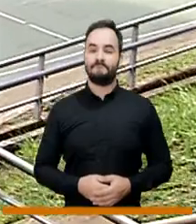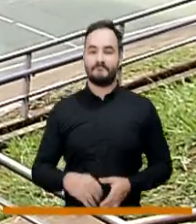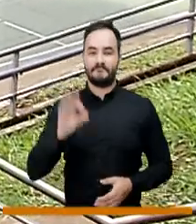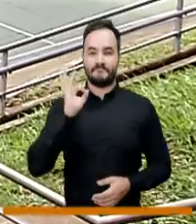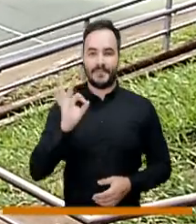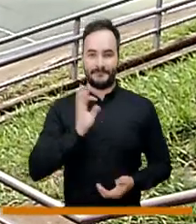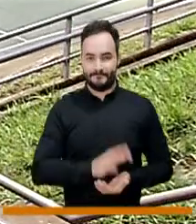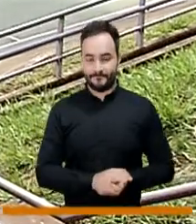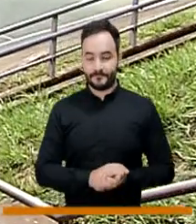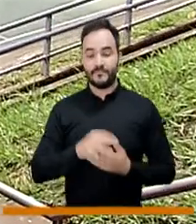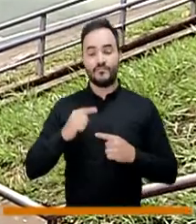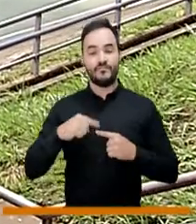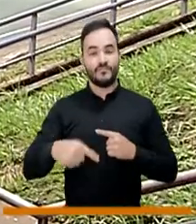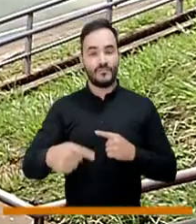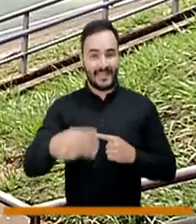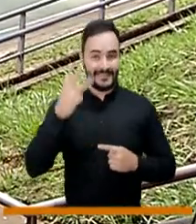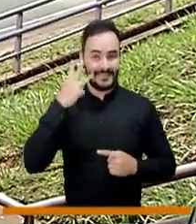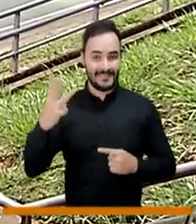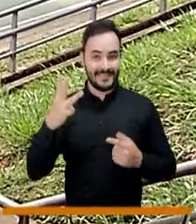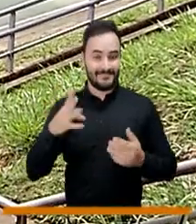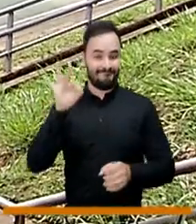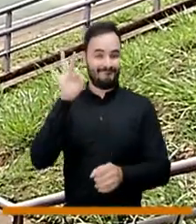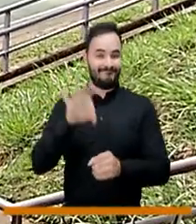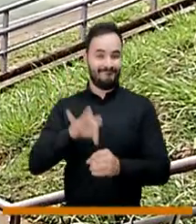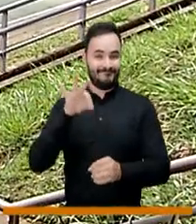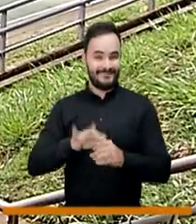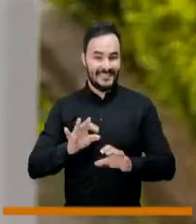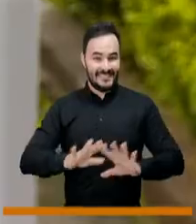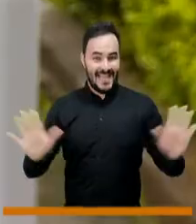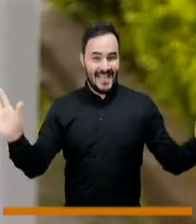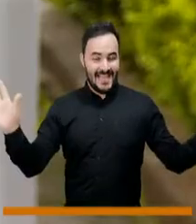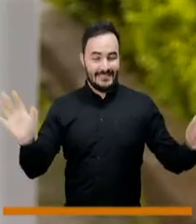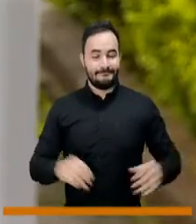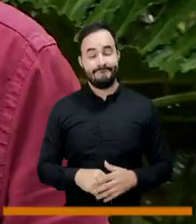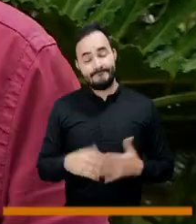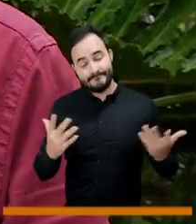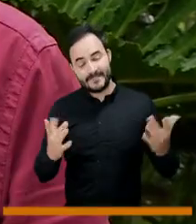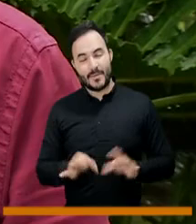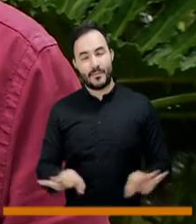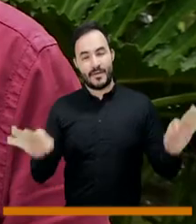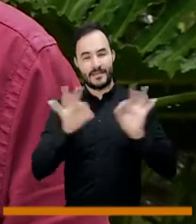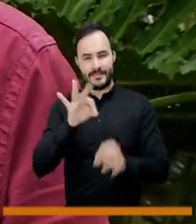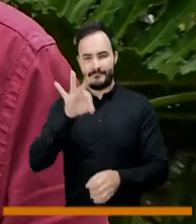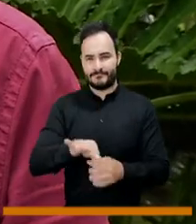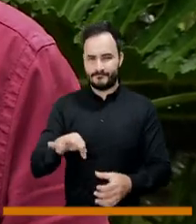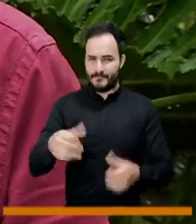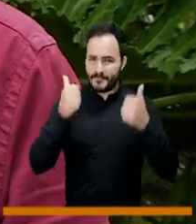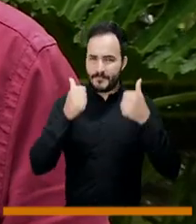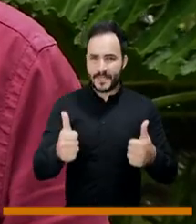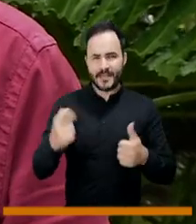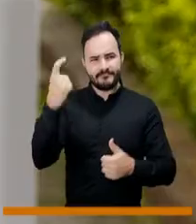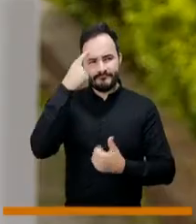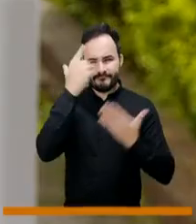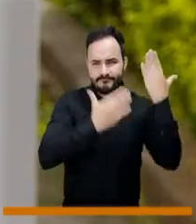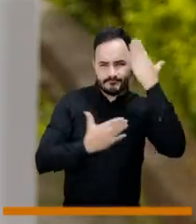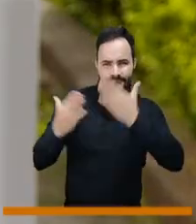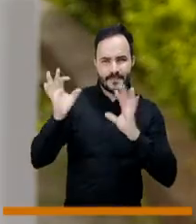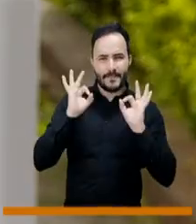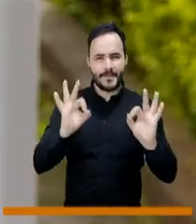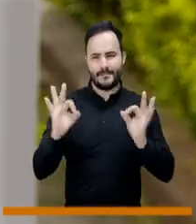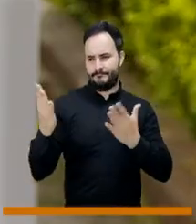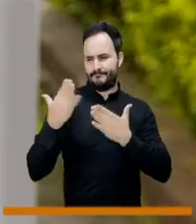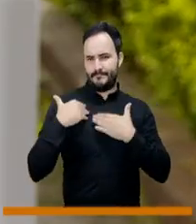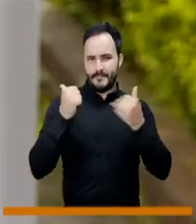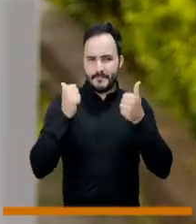Bueno, y estamos a tan solo tres días de las elecciones. Votar bien, votar con inteligencia, con responsabilidad,